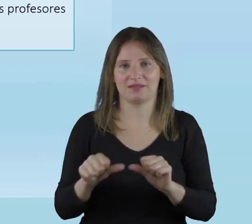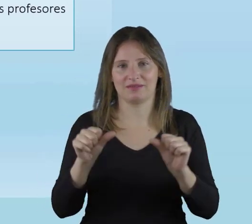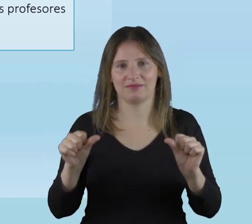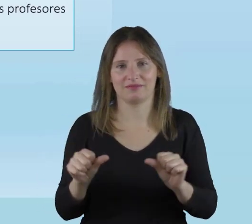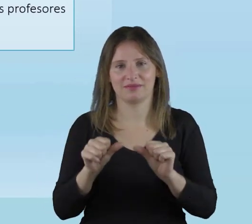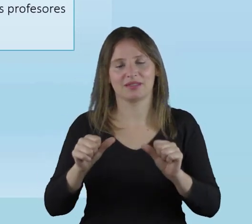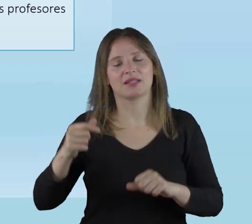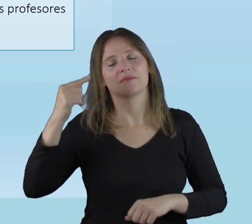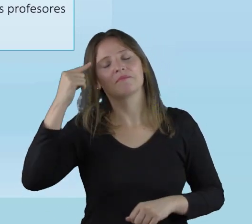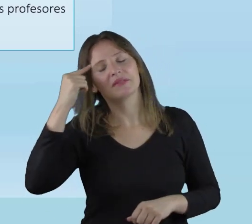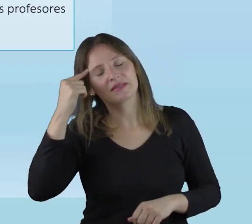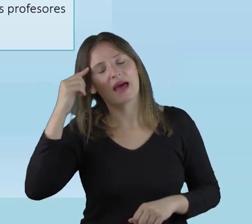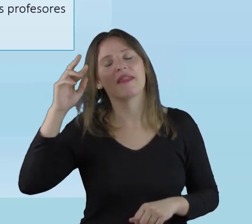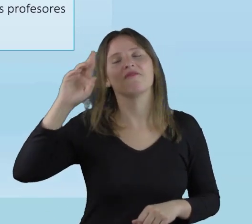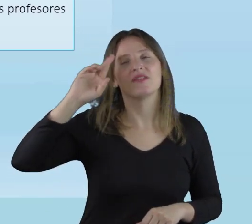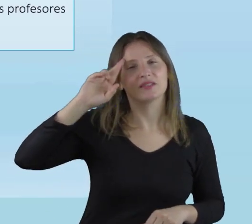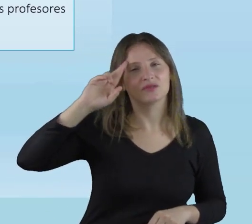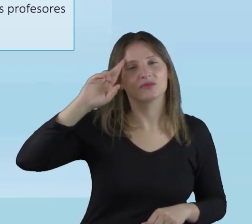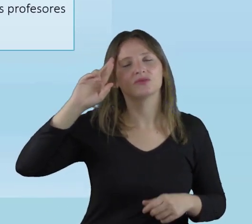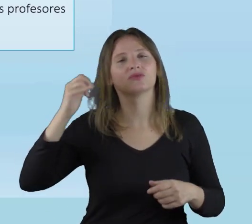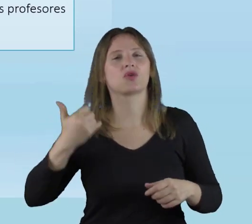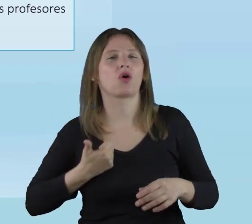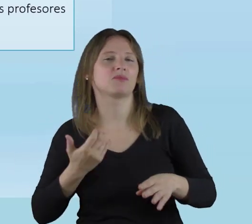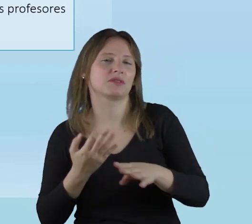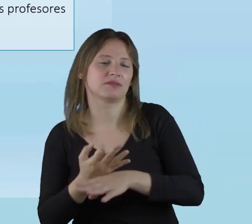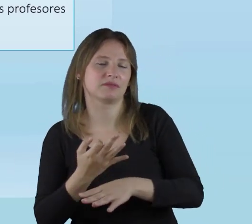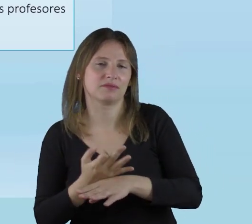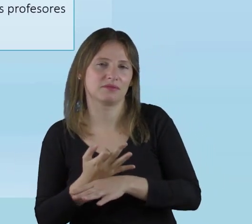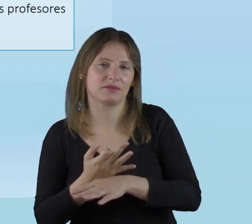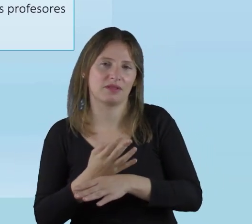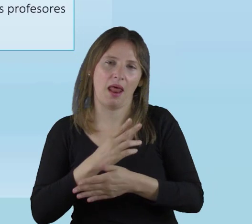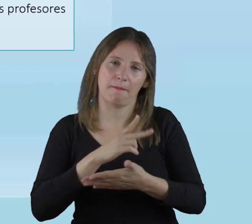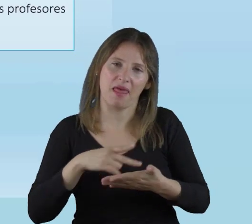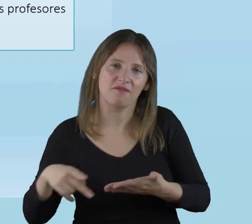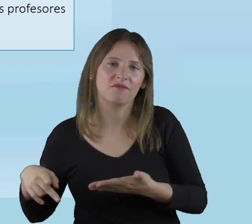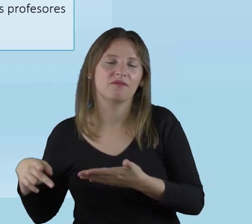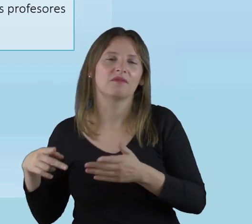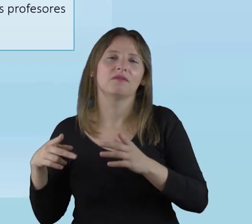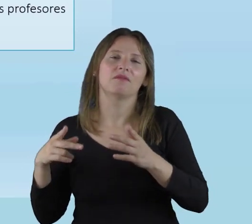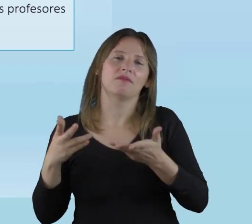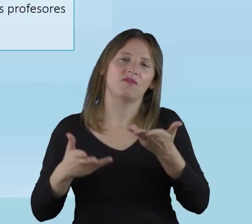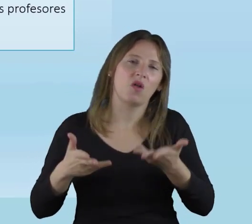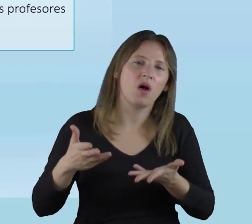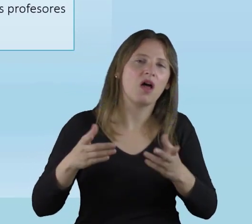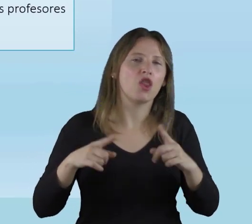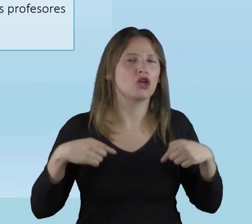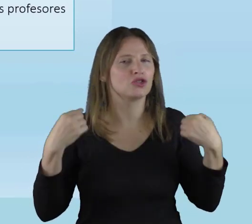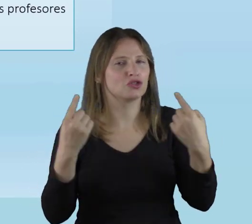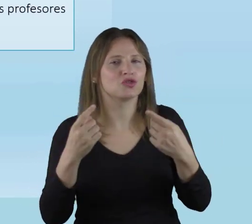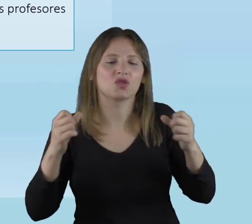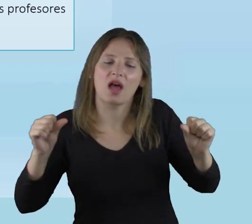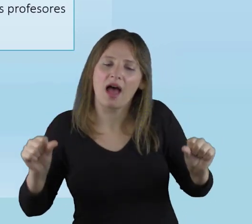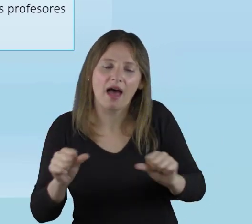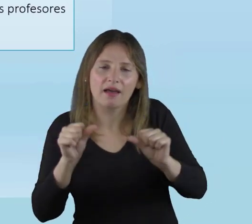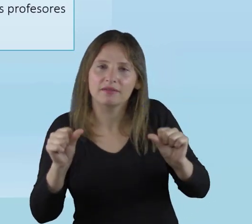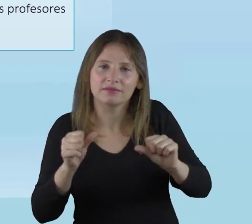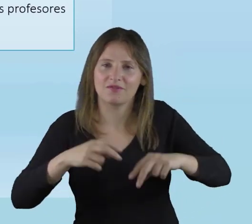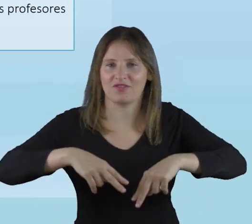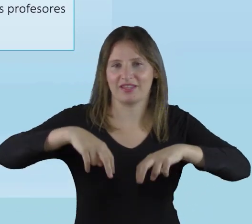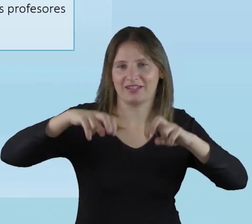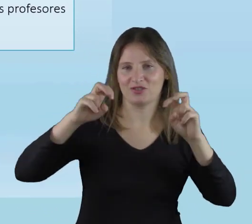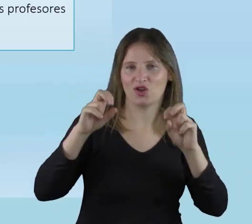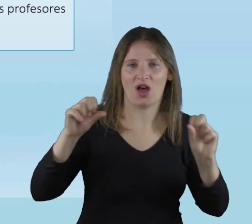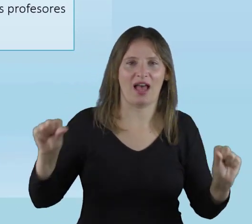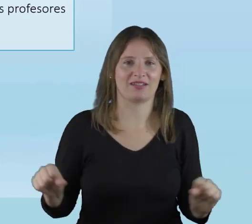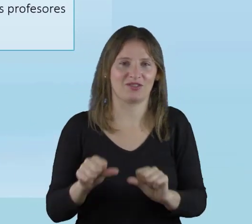estar reflexionando, y al estar reflexionando nuestras prácticas, nosotros estamos, estamos